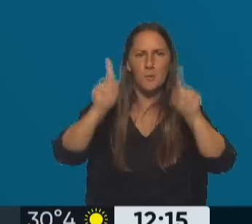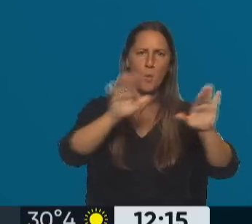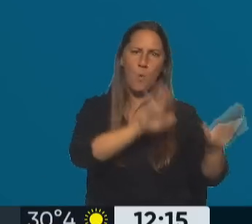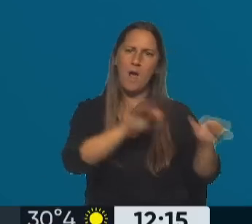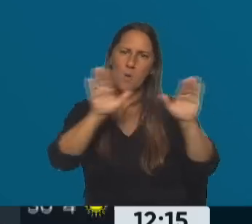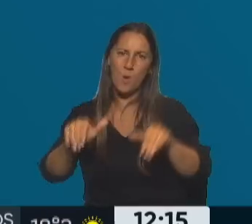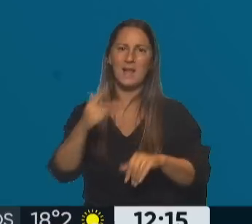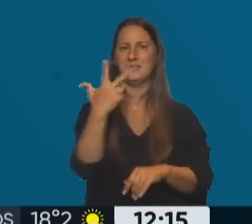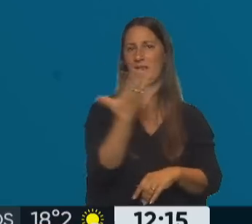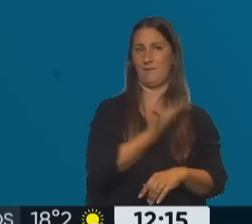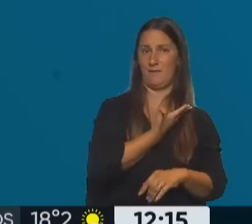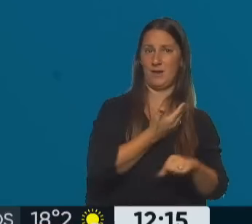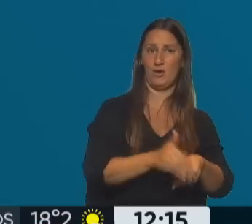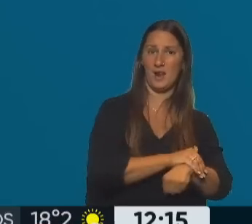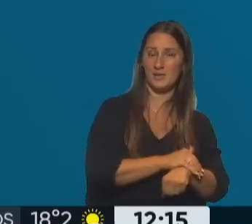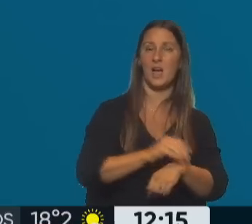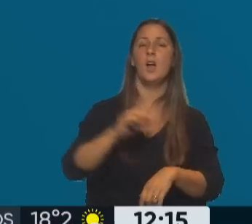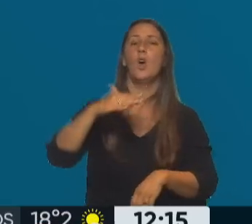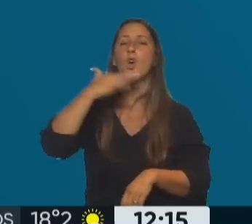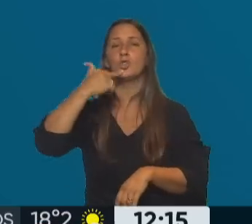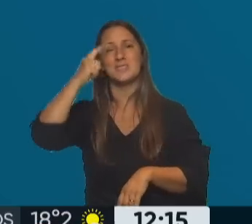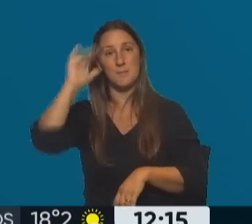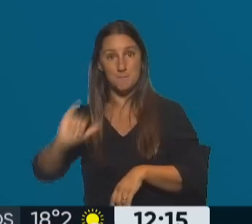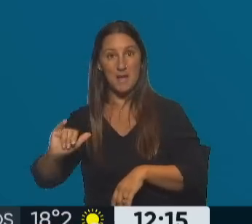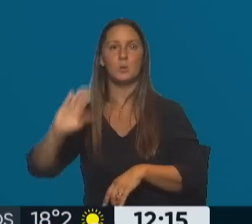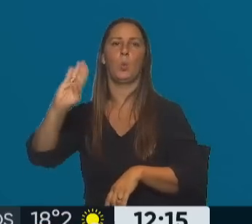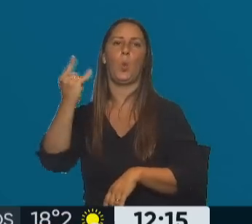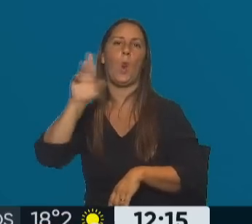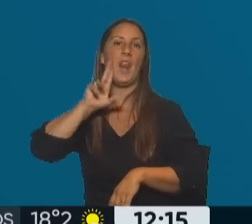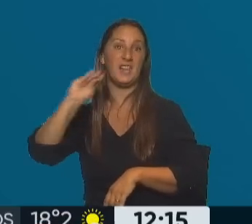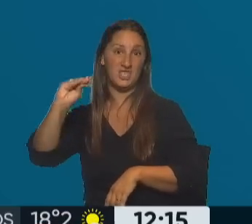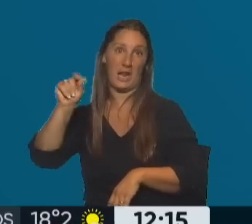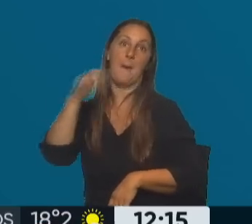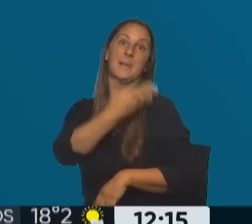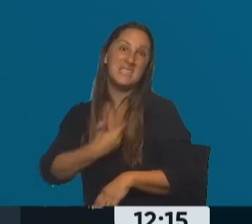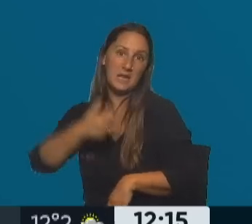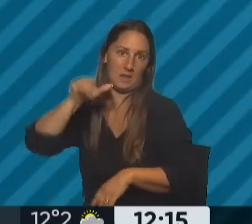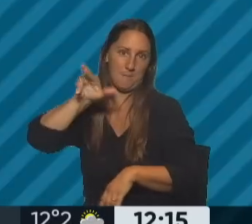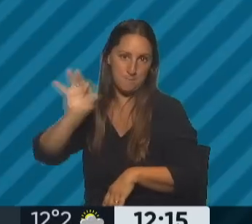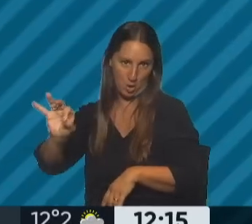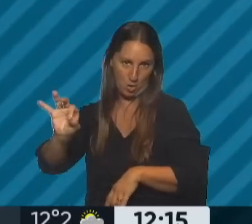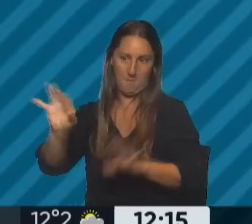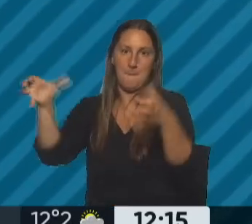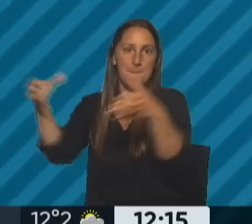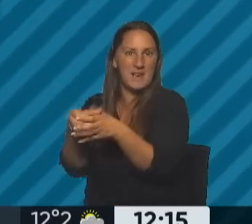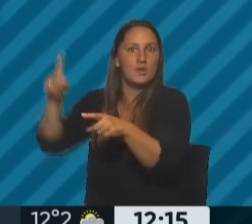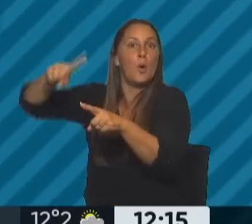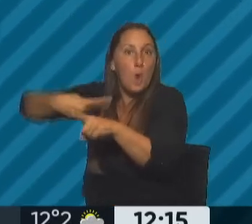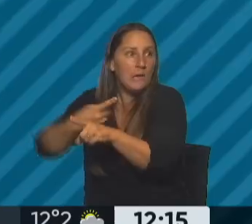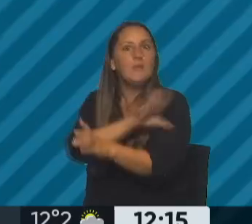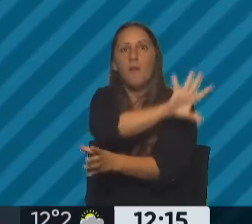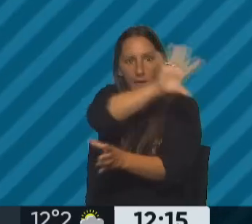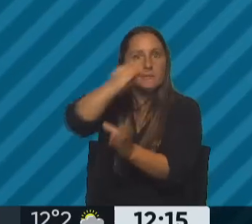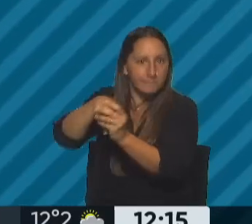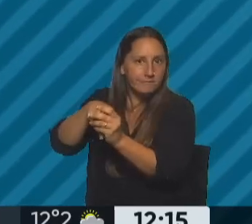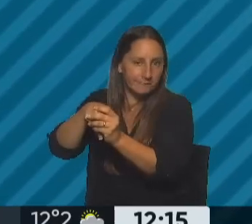En 3 de febrero Horacio Rodríguez Larreta, en José C. Paz, Patricia Bullrich, que además es la presidenta del PRO del partido al que pertenece